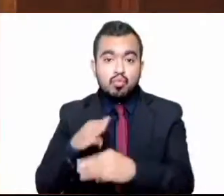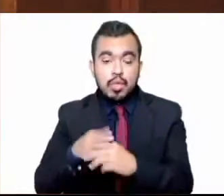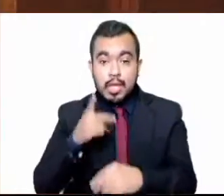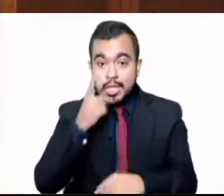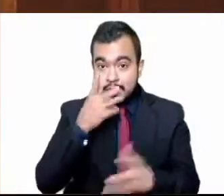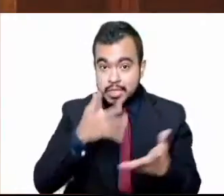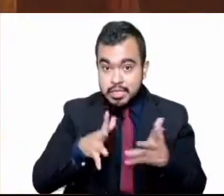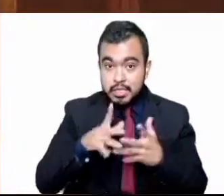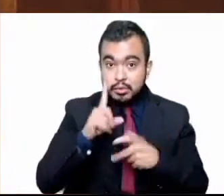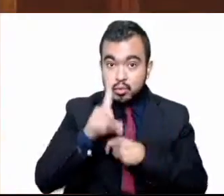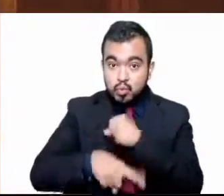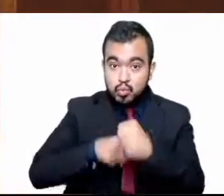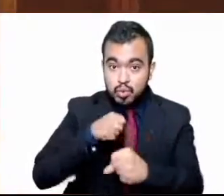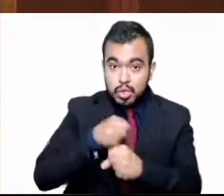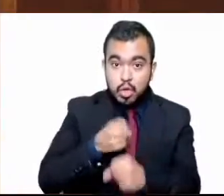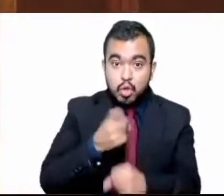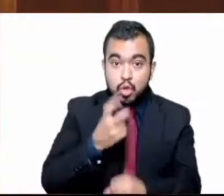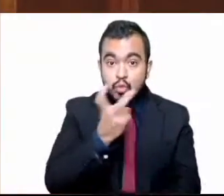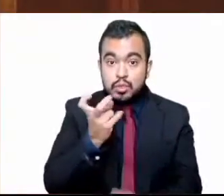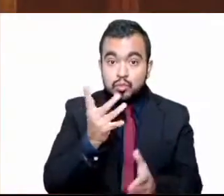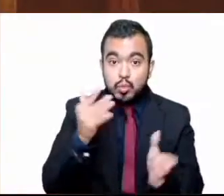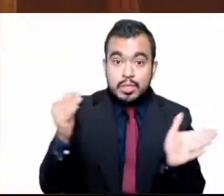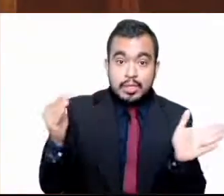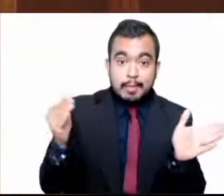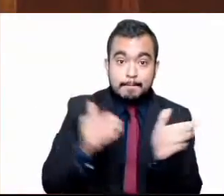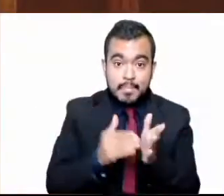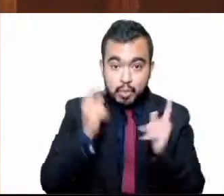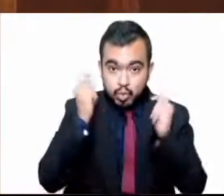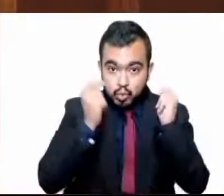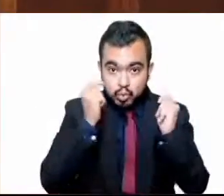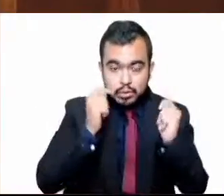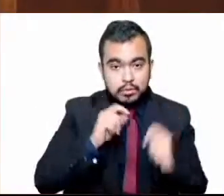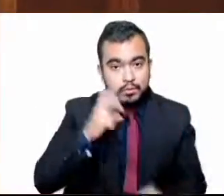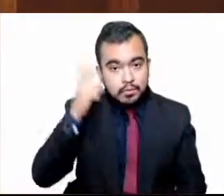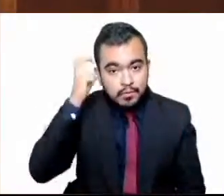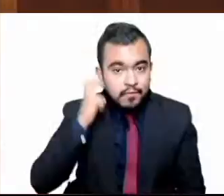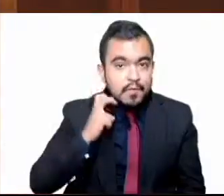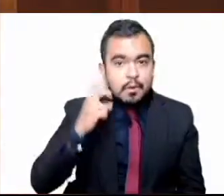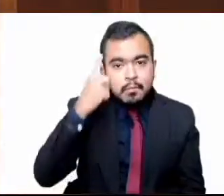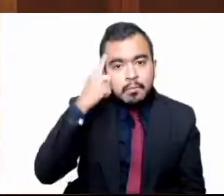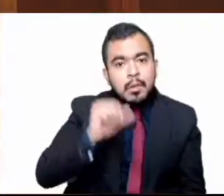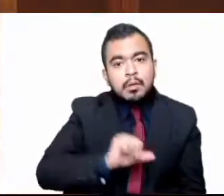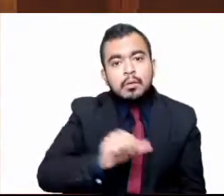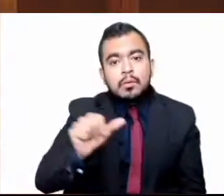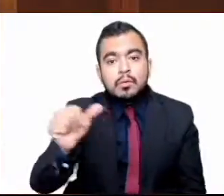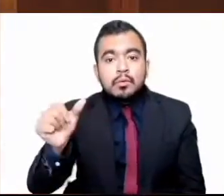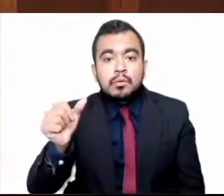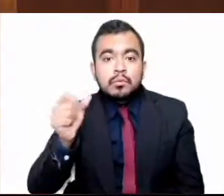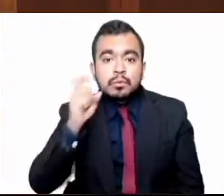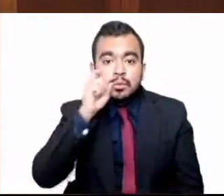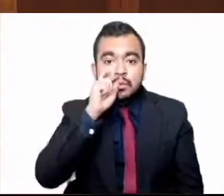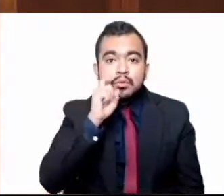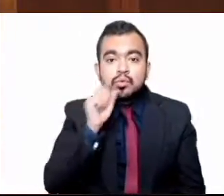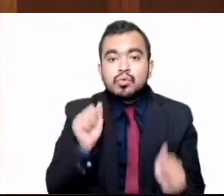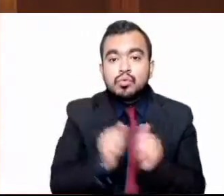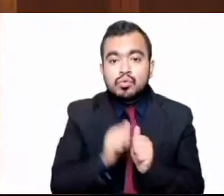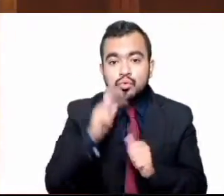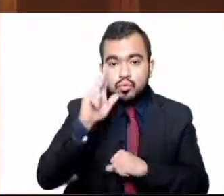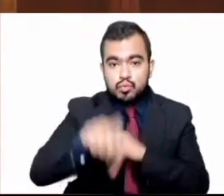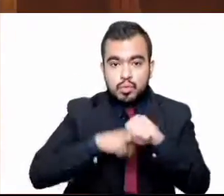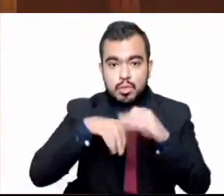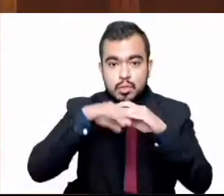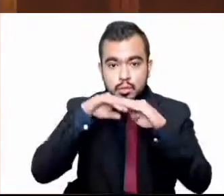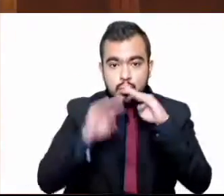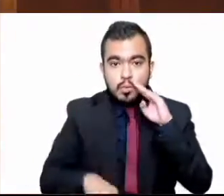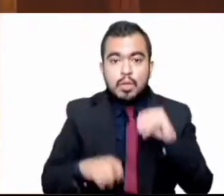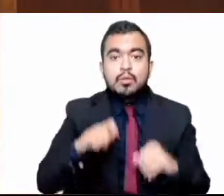mil turistas van al extranjero para tener relaciones sexuales con menores, reportando el turismo